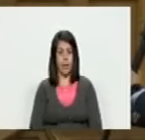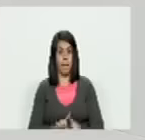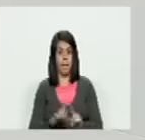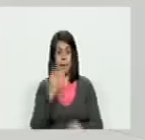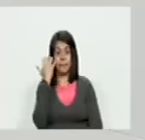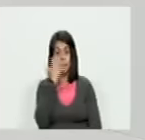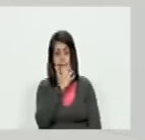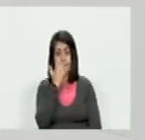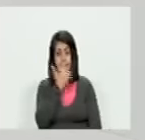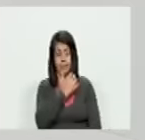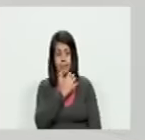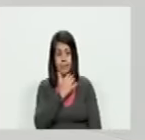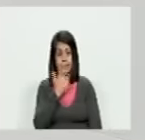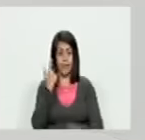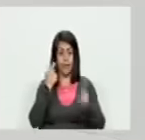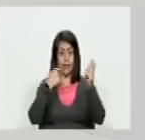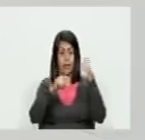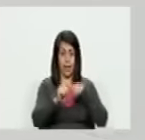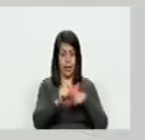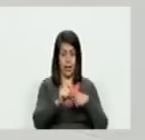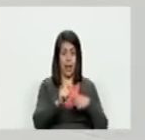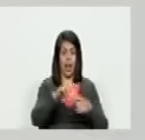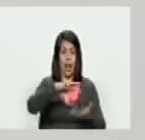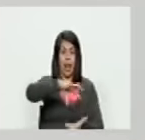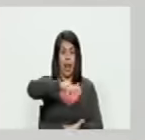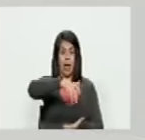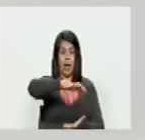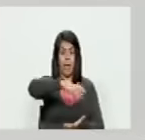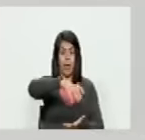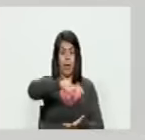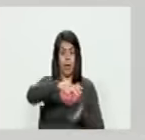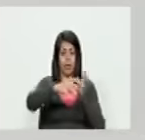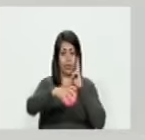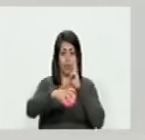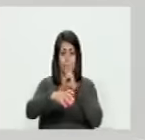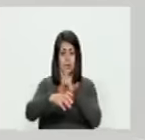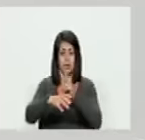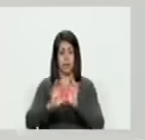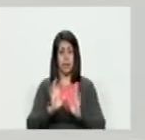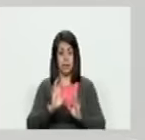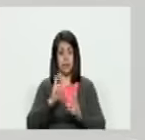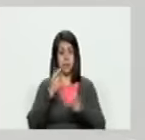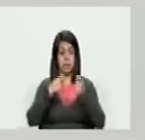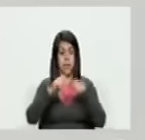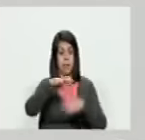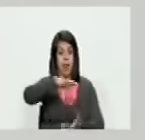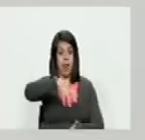risa hasta una venta de lavadoras aparece la venta de lavadora